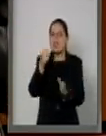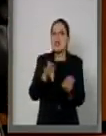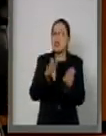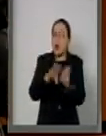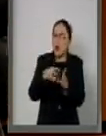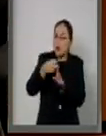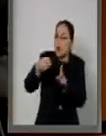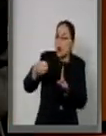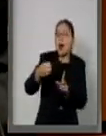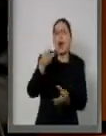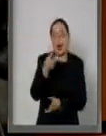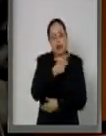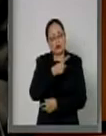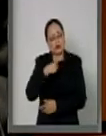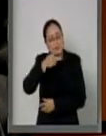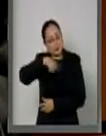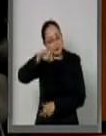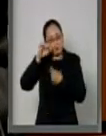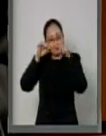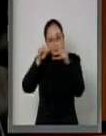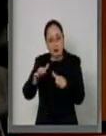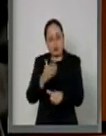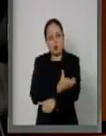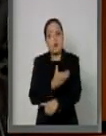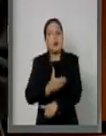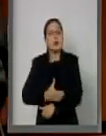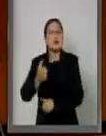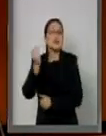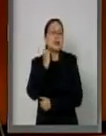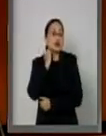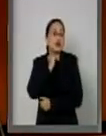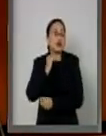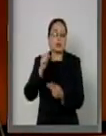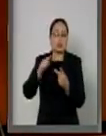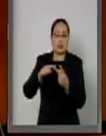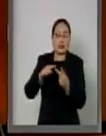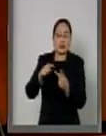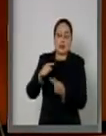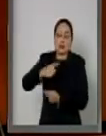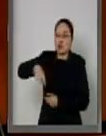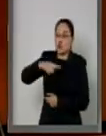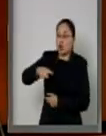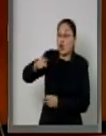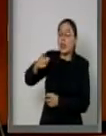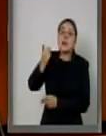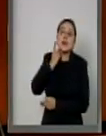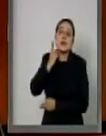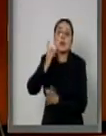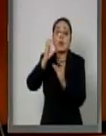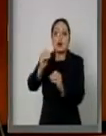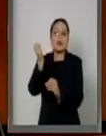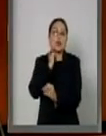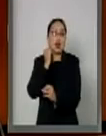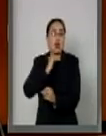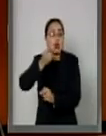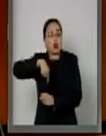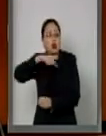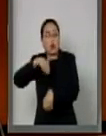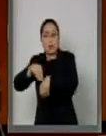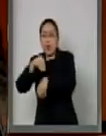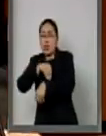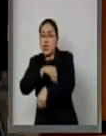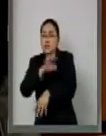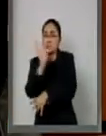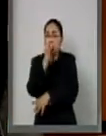Compañeros legisladores, diputados y senadores, no tenemos excusa alguna para no conocer